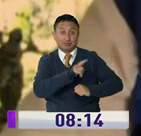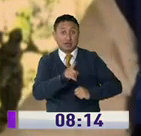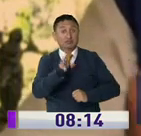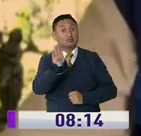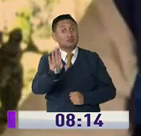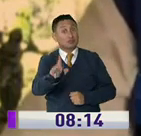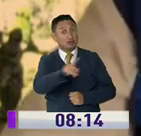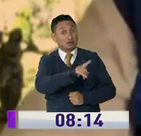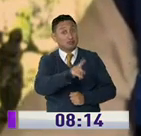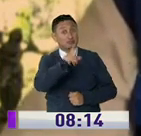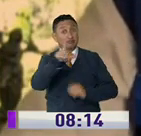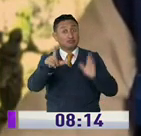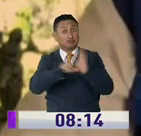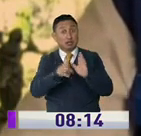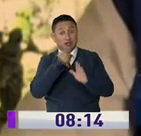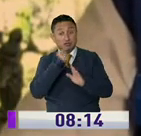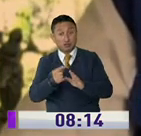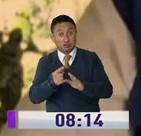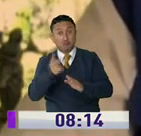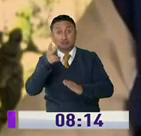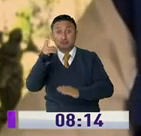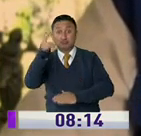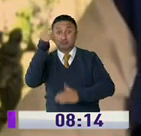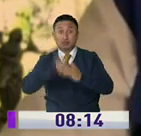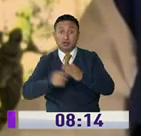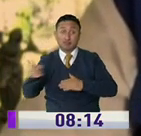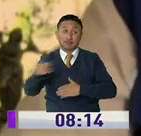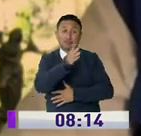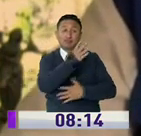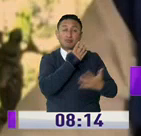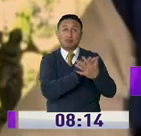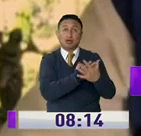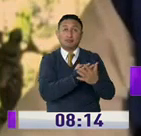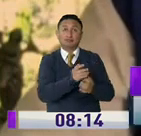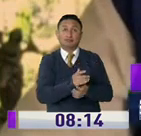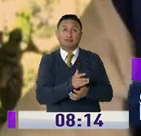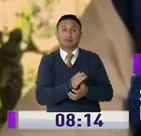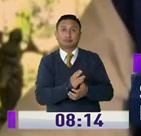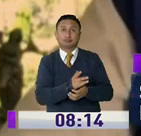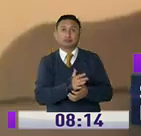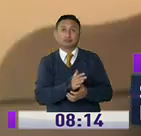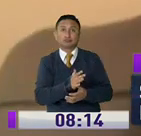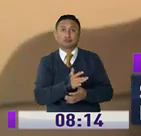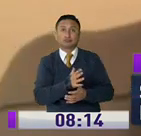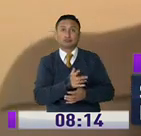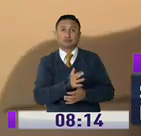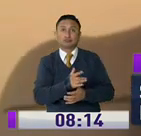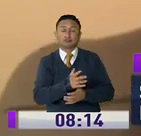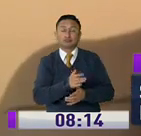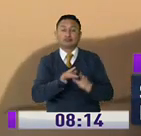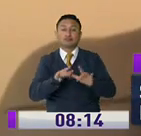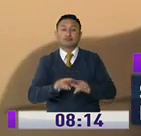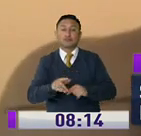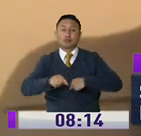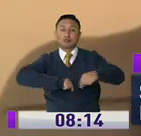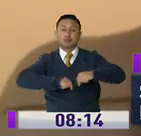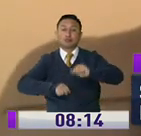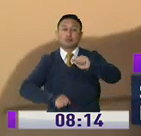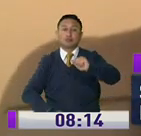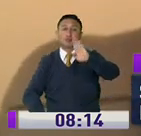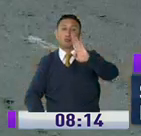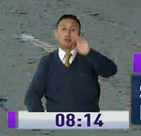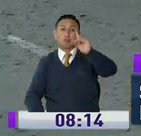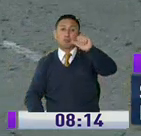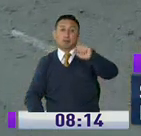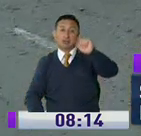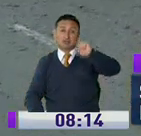inclusive como está determinado, de privación de libertad con connotaciones penales. Según el secretario de movilidad, Guillermo